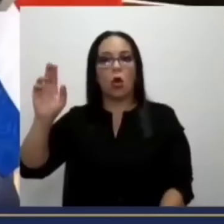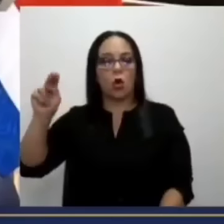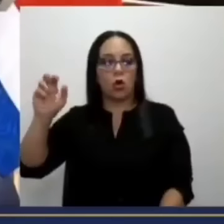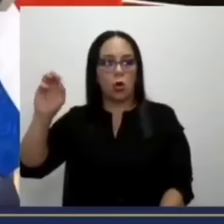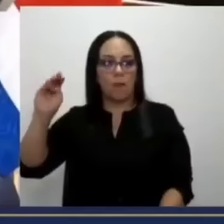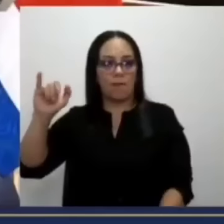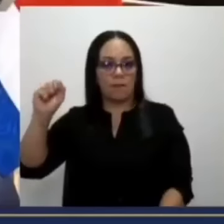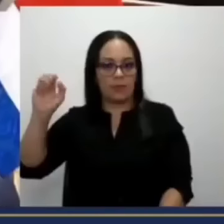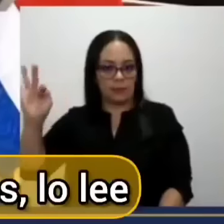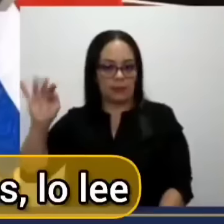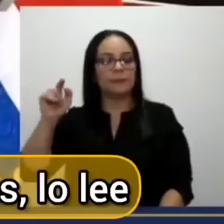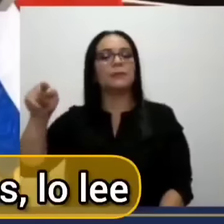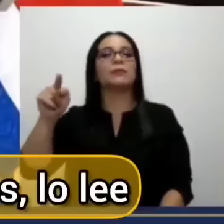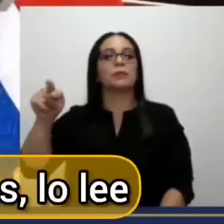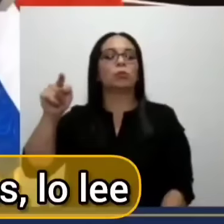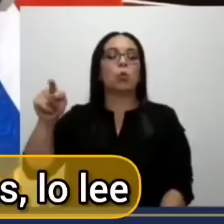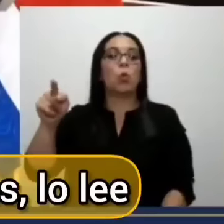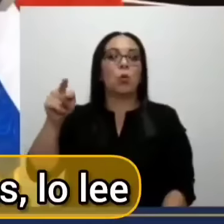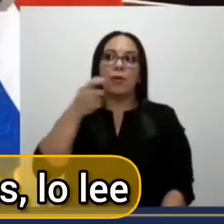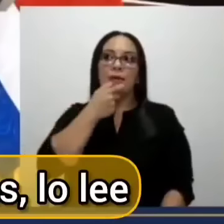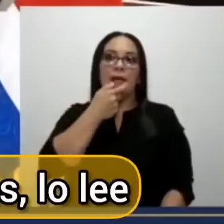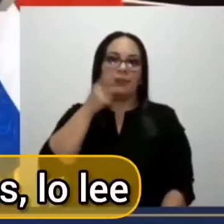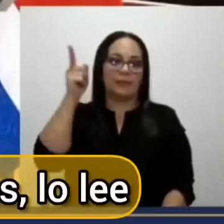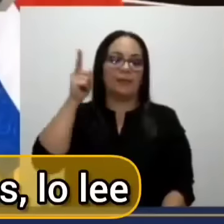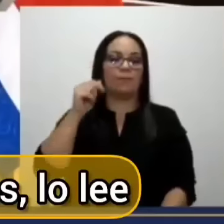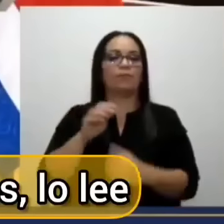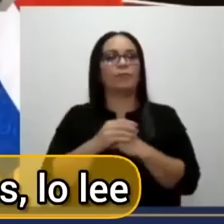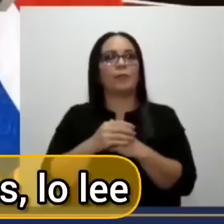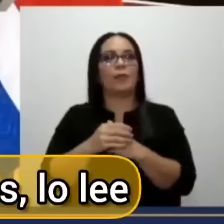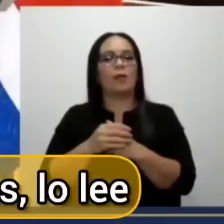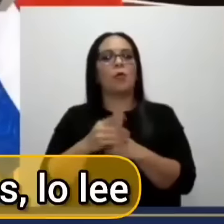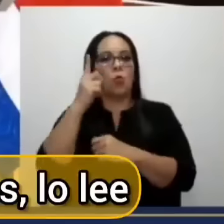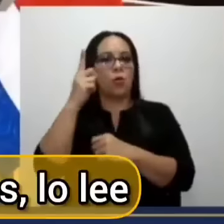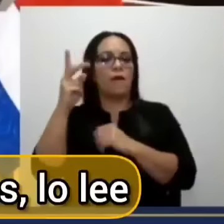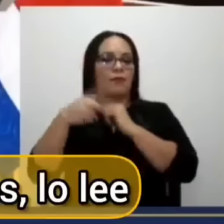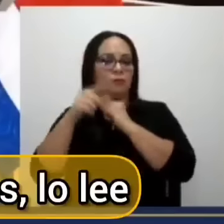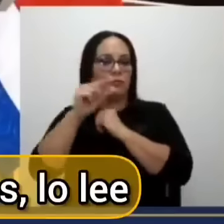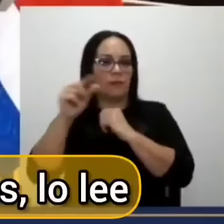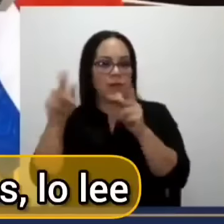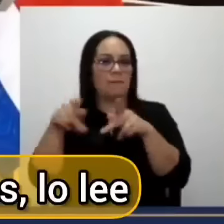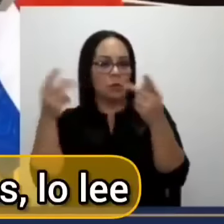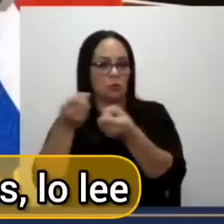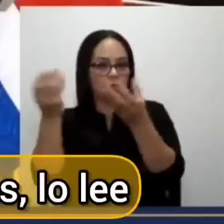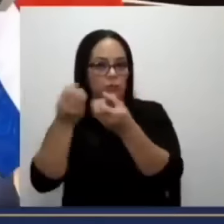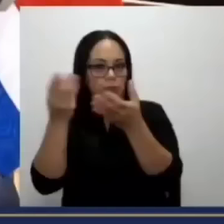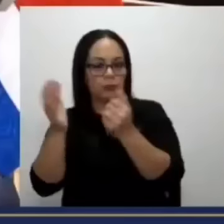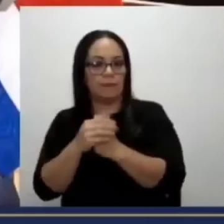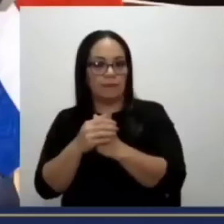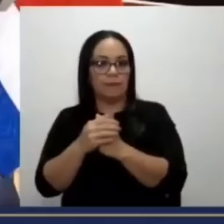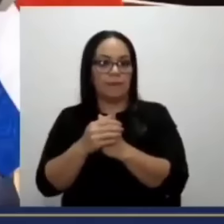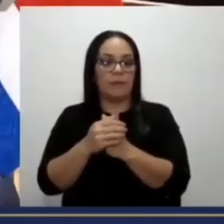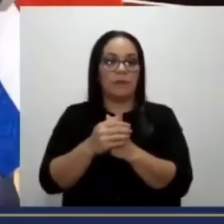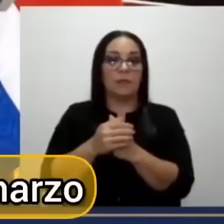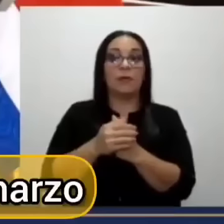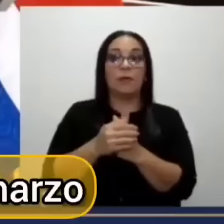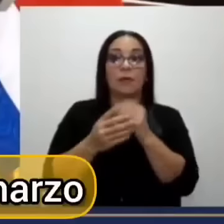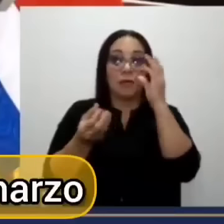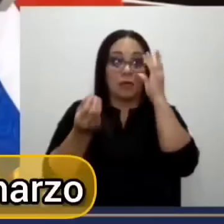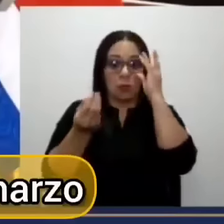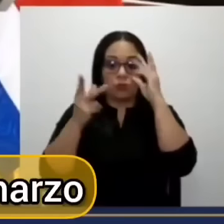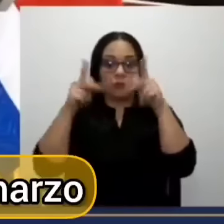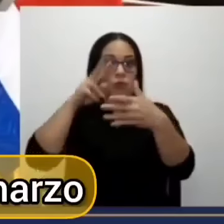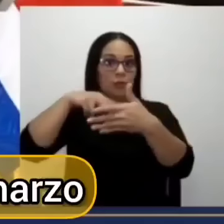vez a la semana y quién es quién en el mundo de estas cosas, lo lee. The